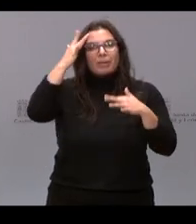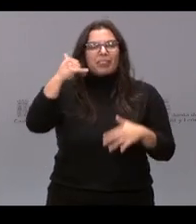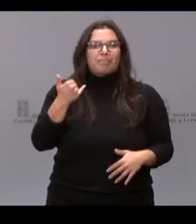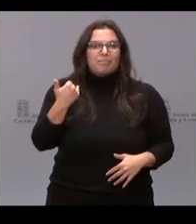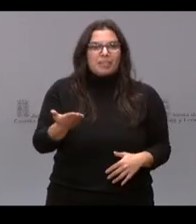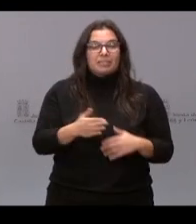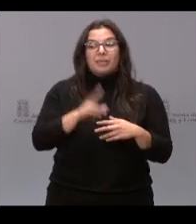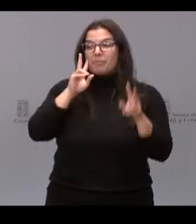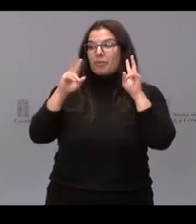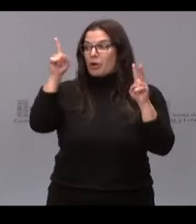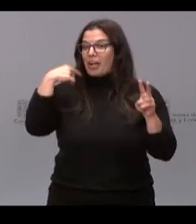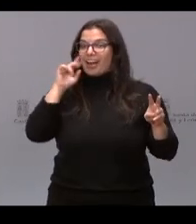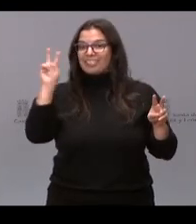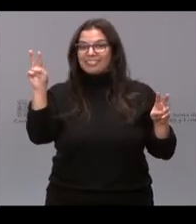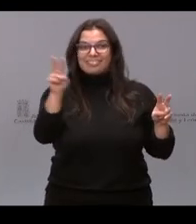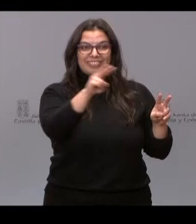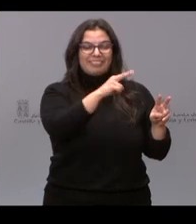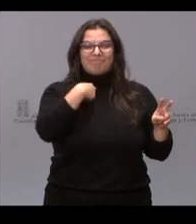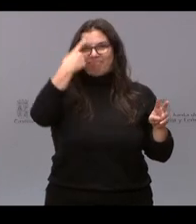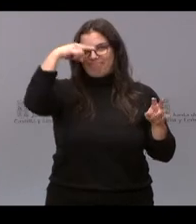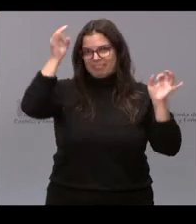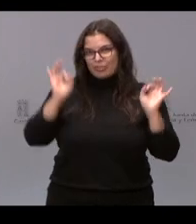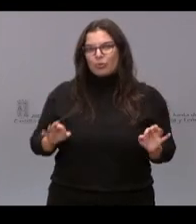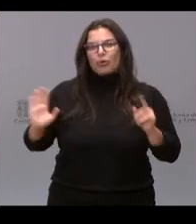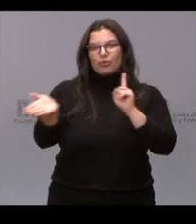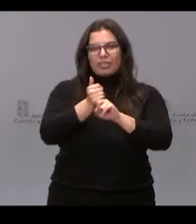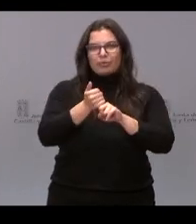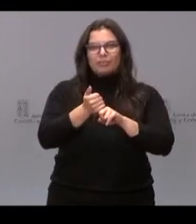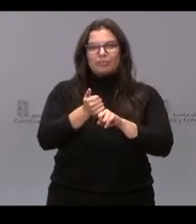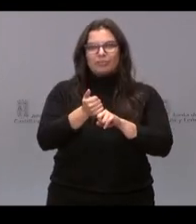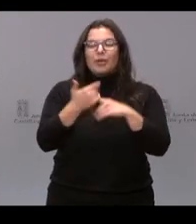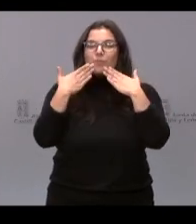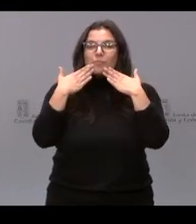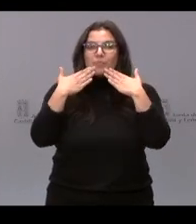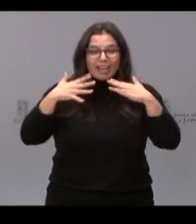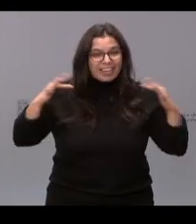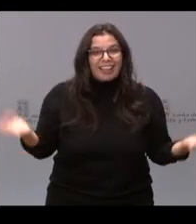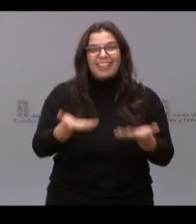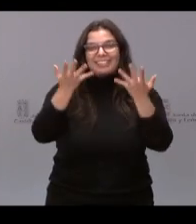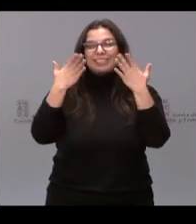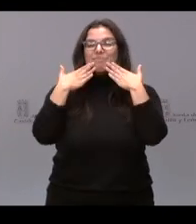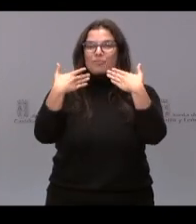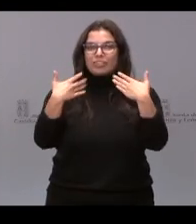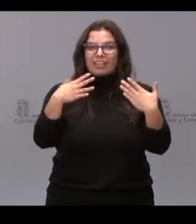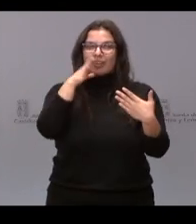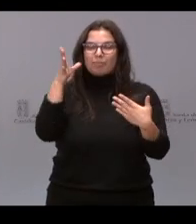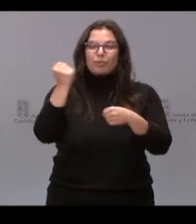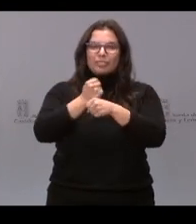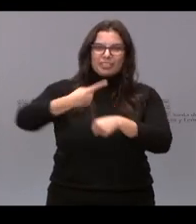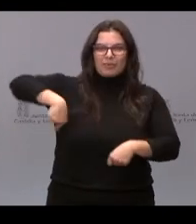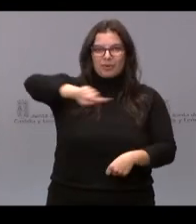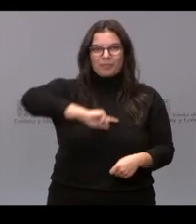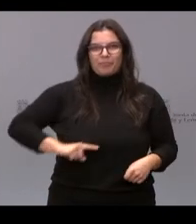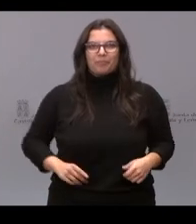Y viendo vuestras caras estoy convencido que lo vamos a conseguir. Mucho ánimo y muchas gracias por vuestro trabajo.